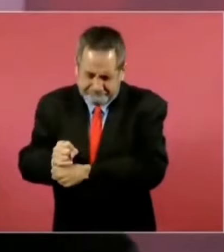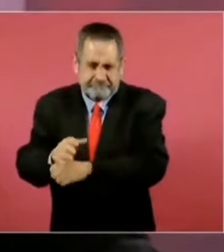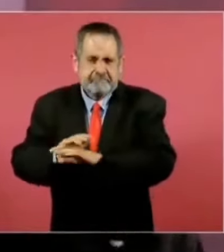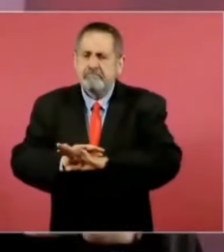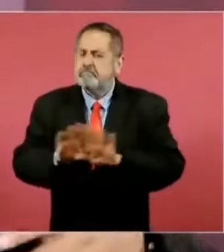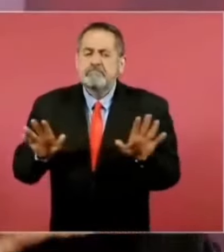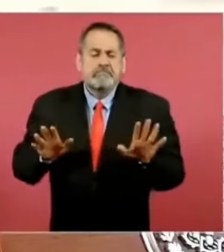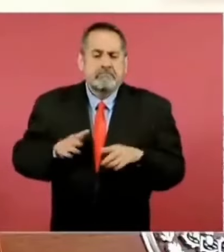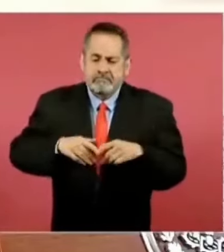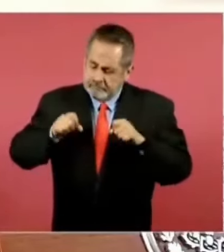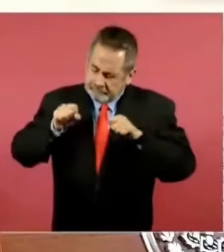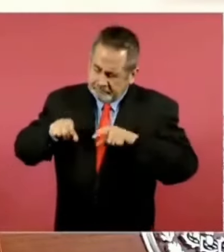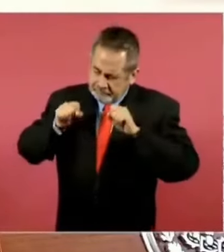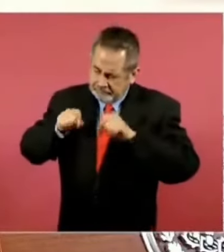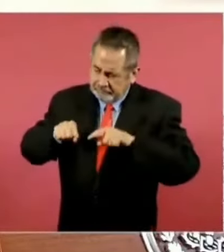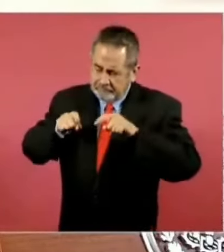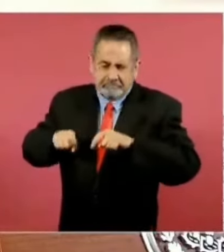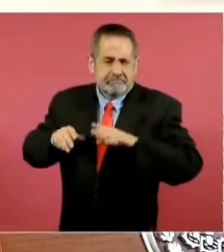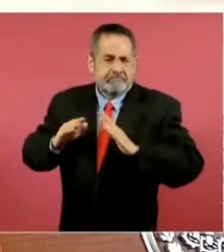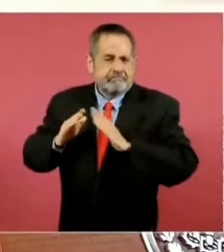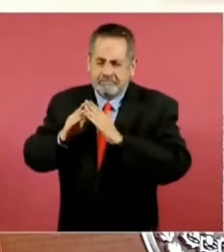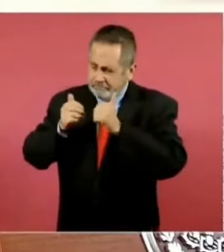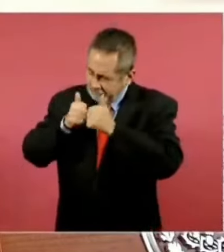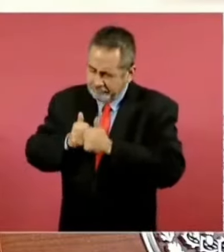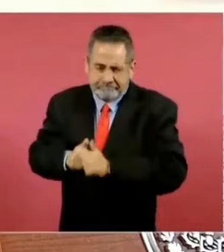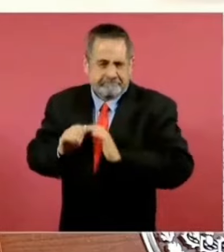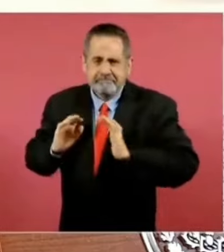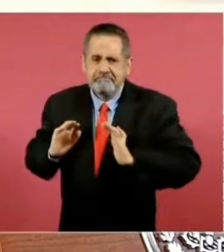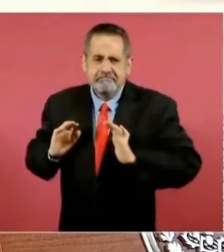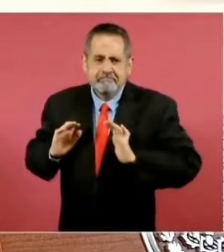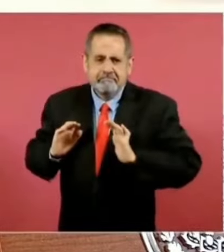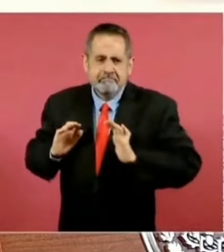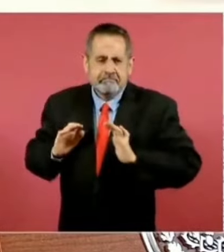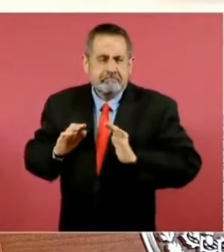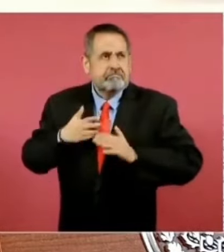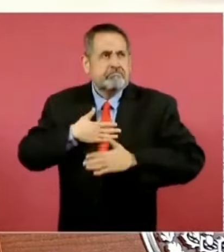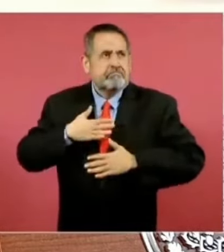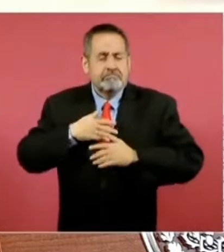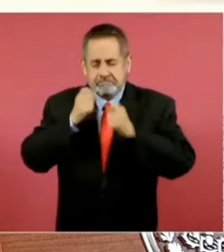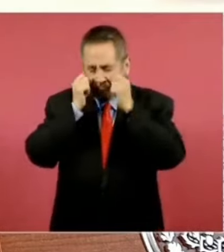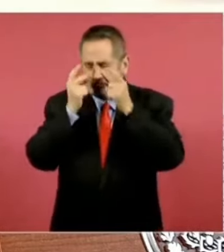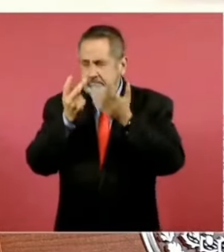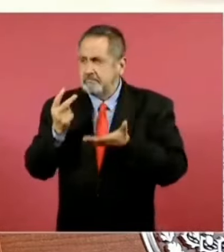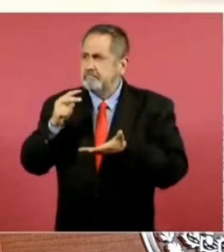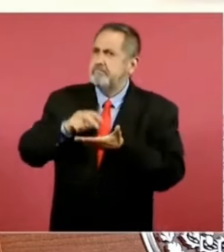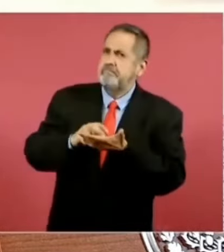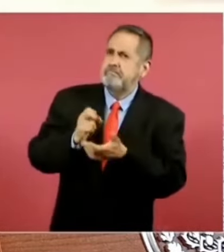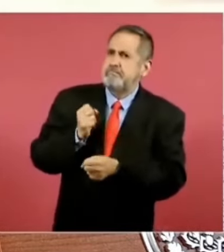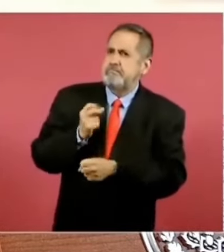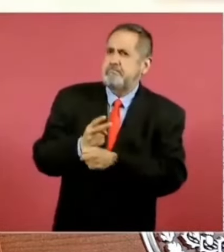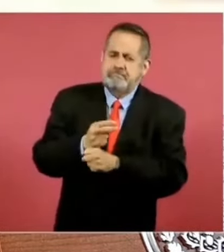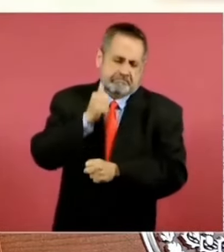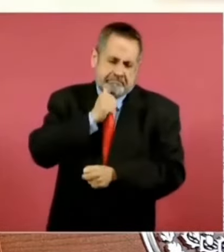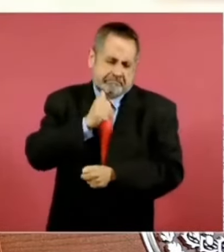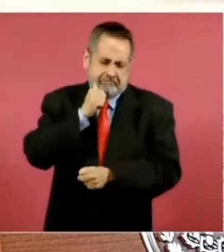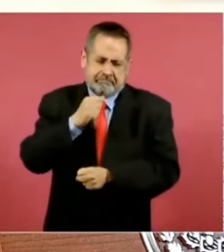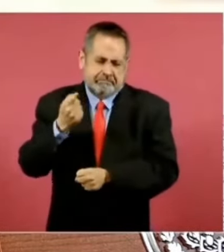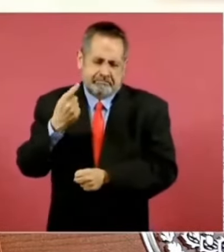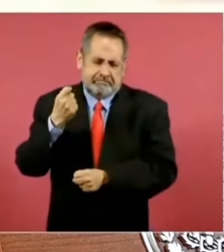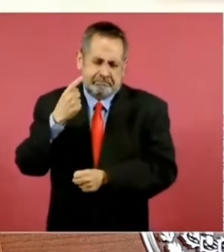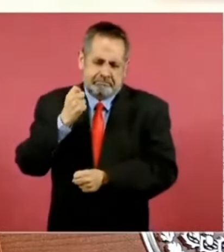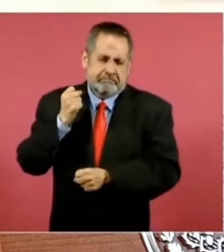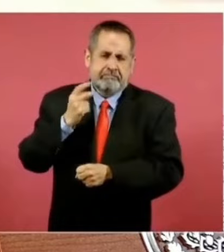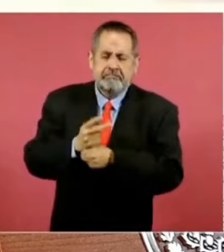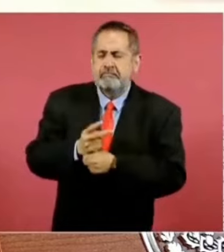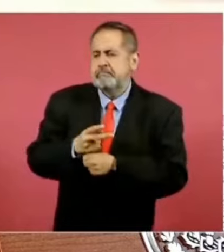entonces mi rutina va a ser levantarme temprano, como siempre, y